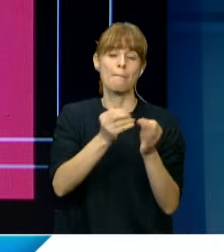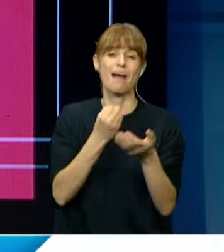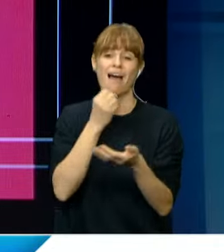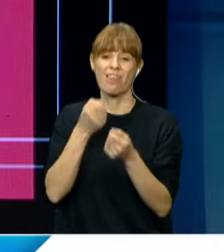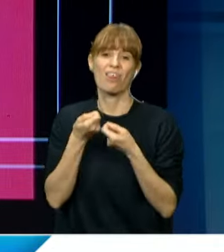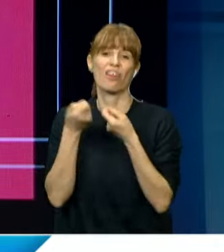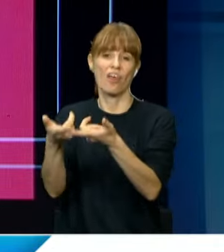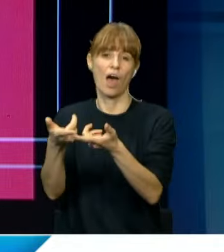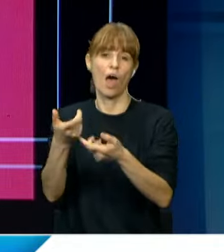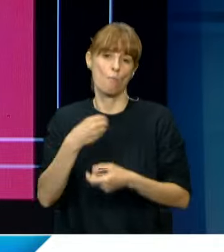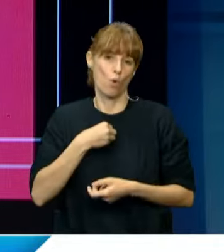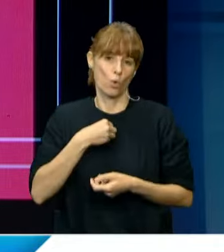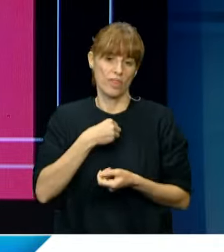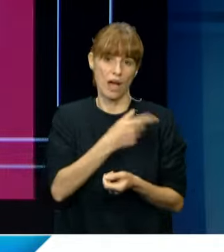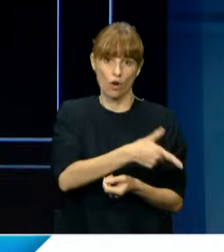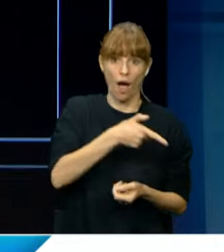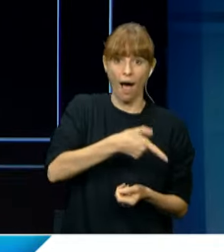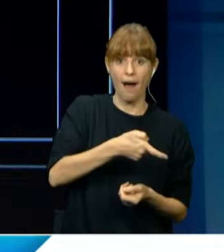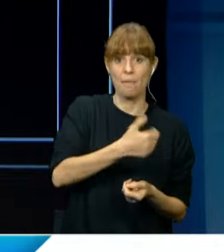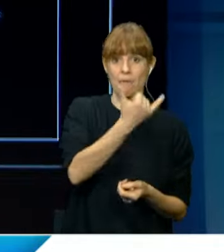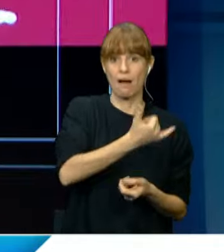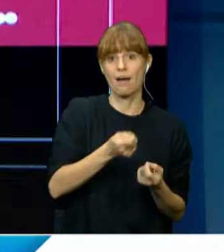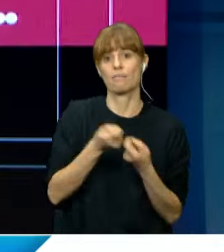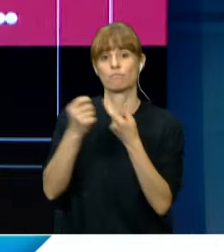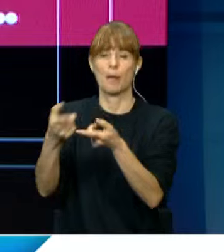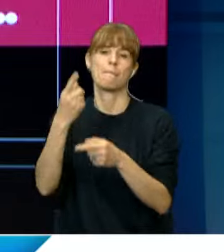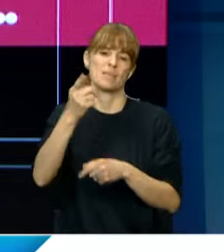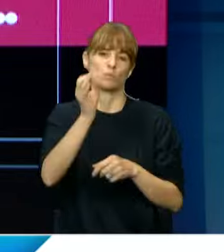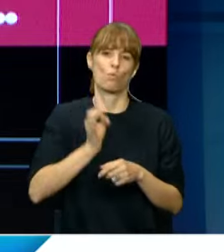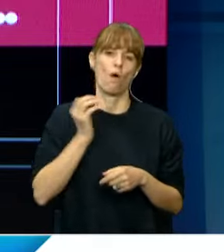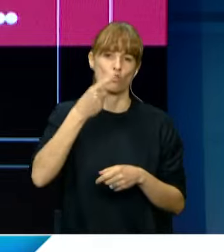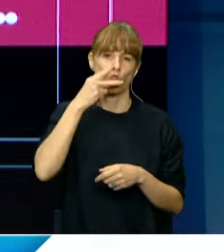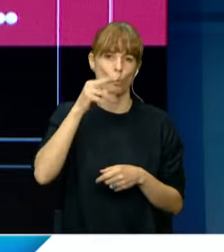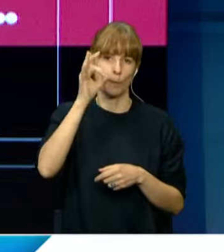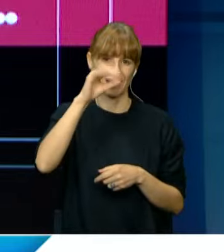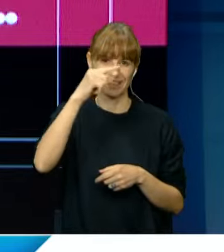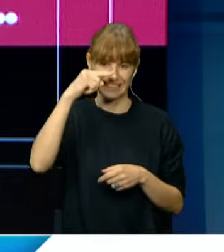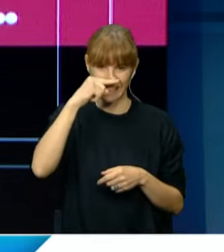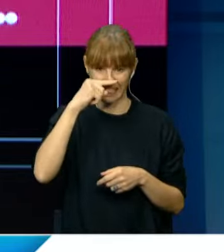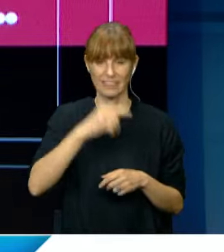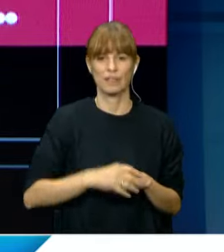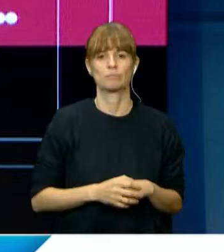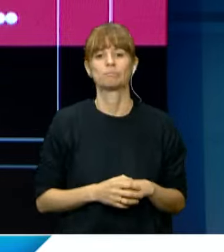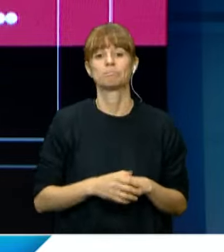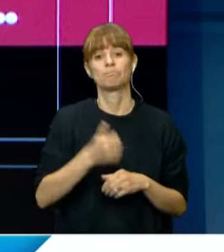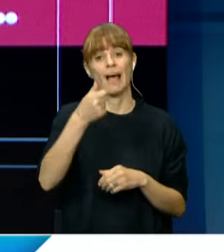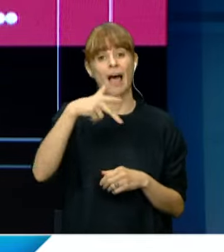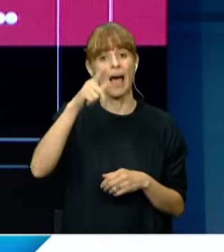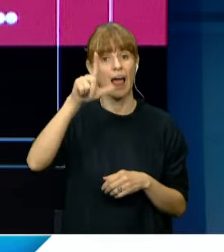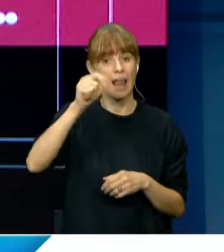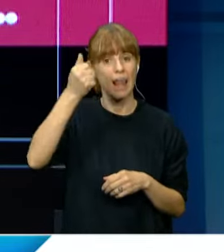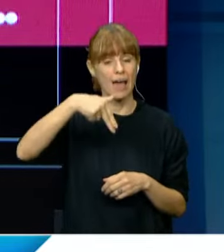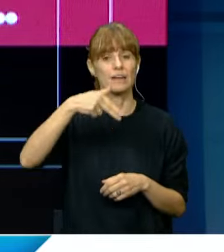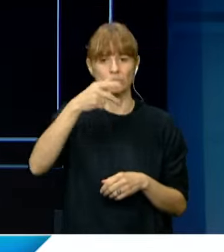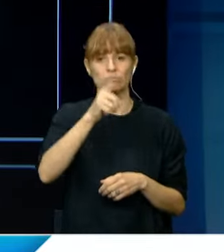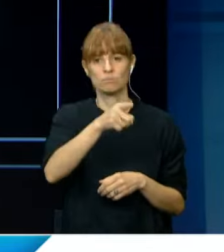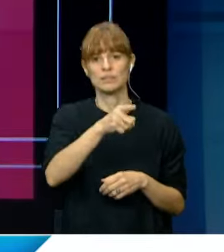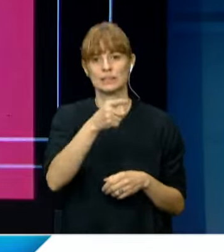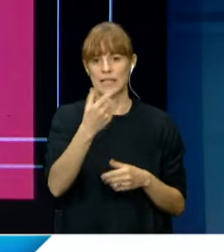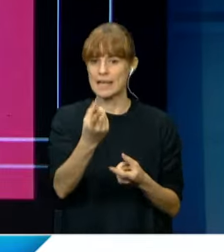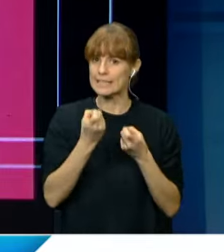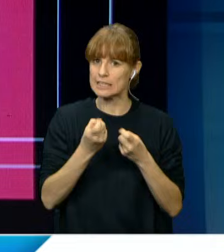política de Estado desde 2007. Alan destacó la necesidad de esta prórroga debido